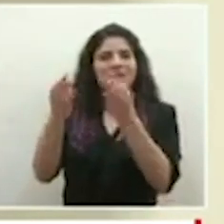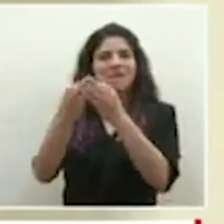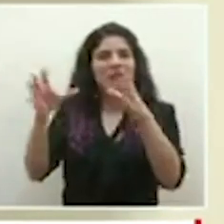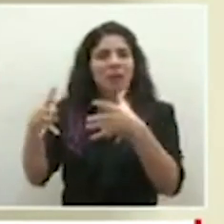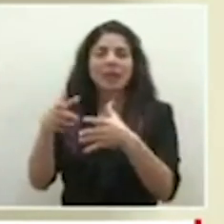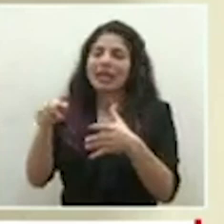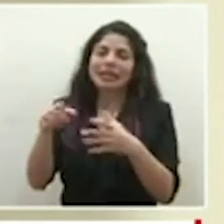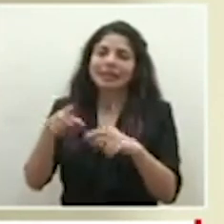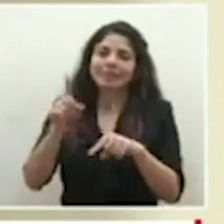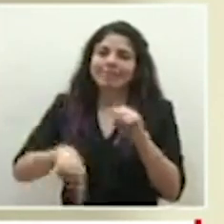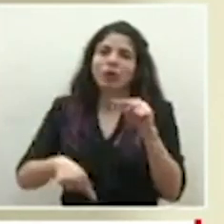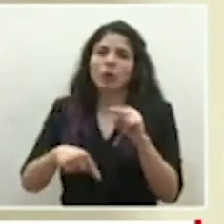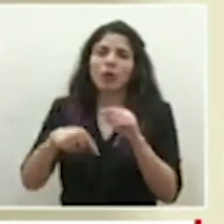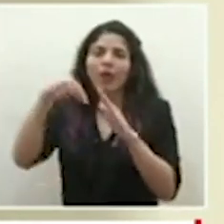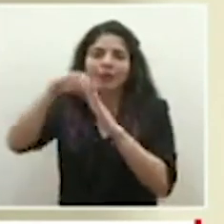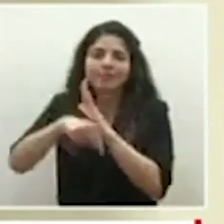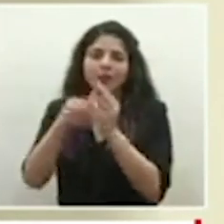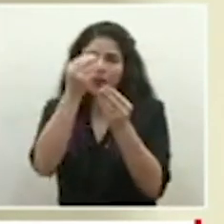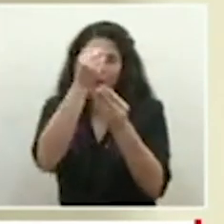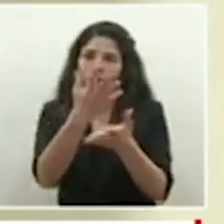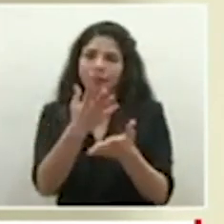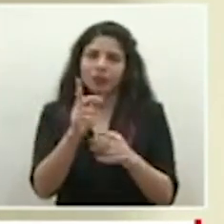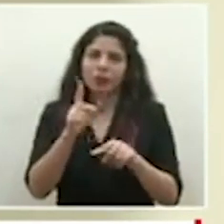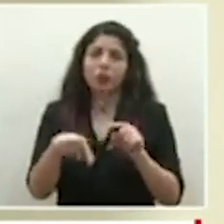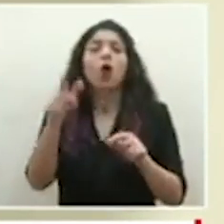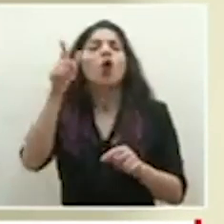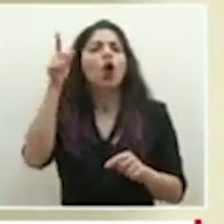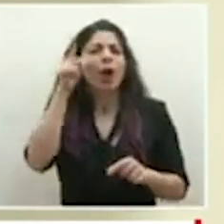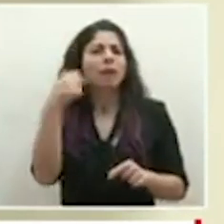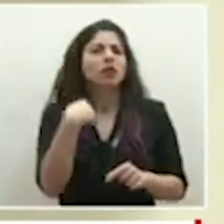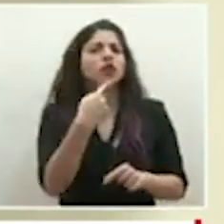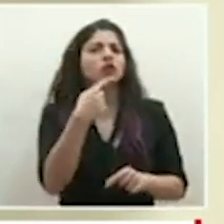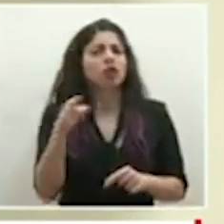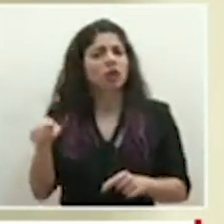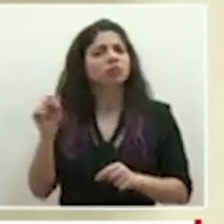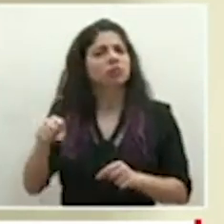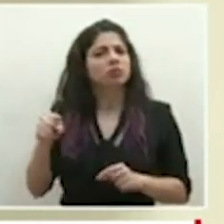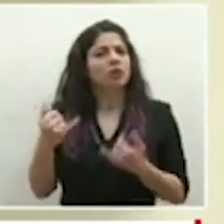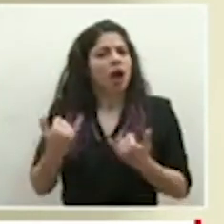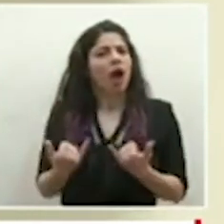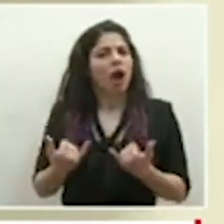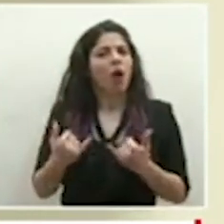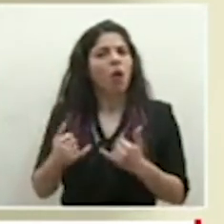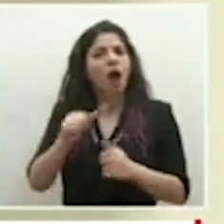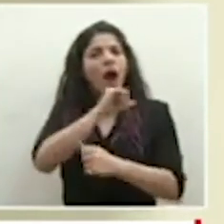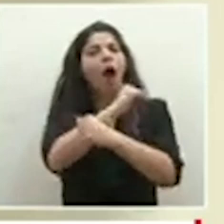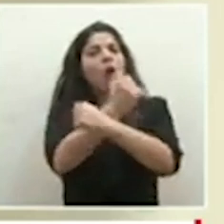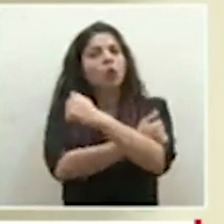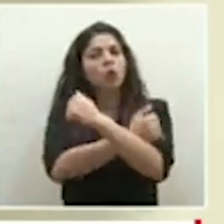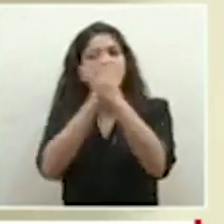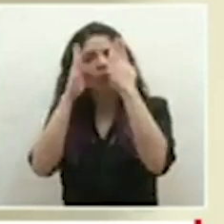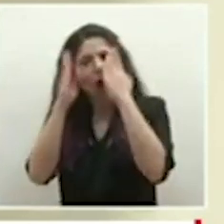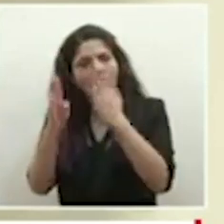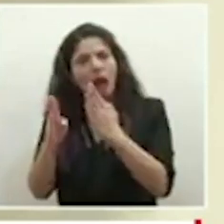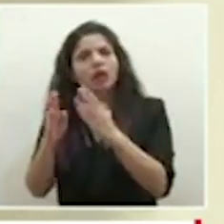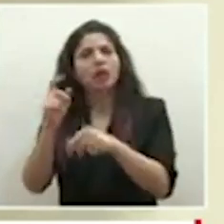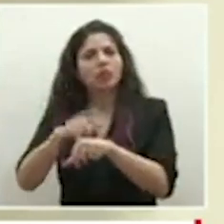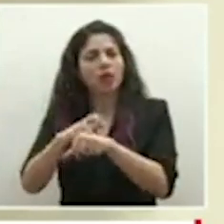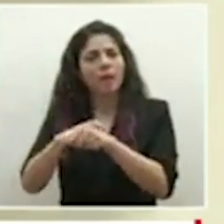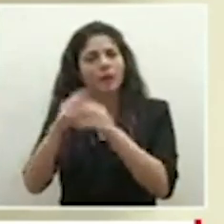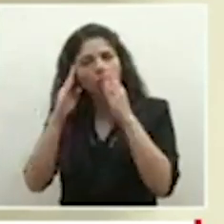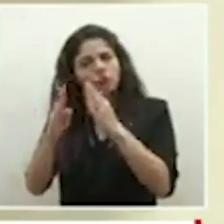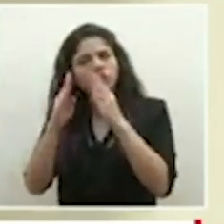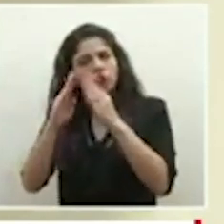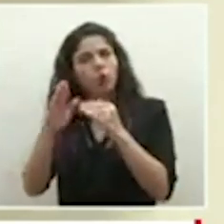le digo eso no vamos a dar mayor información obviamente le estoy diciendo que se está abordando con las autoridades y de la forma más oportuna